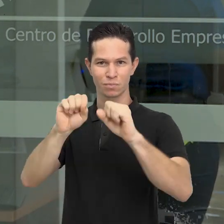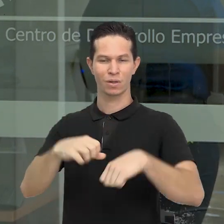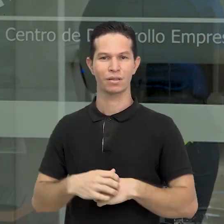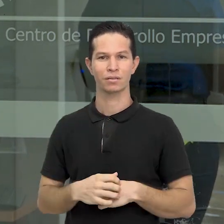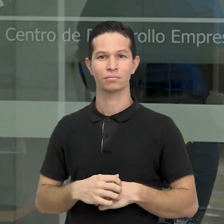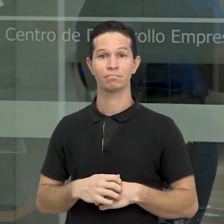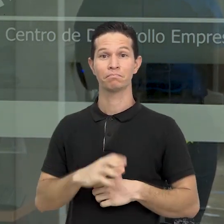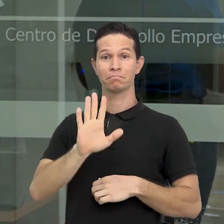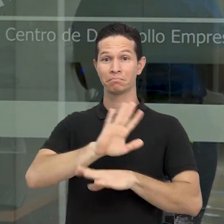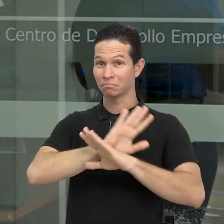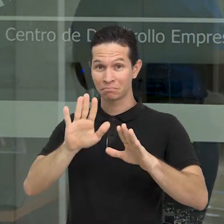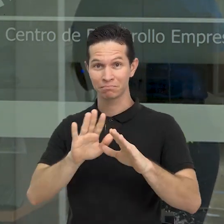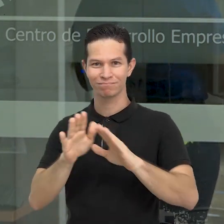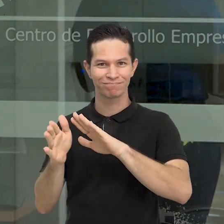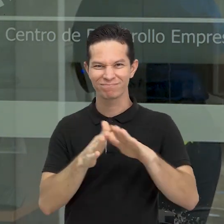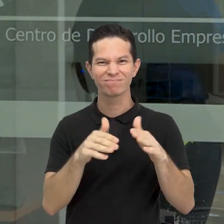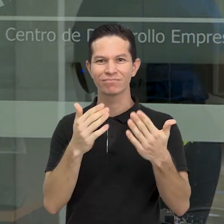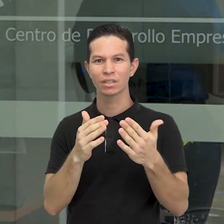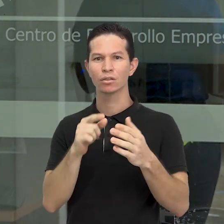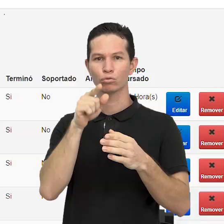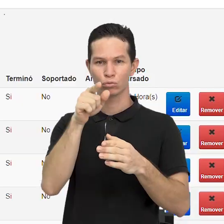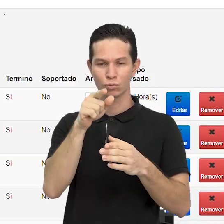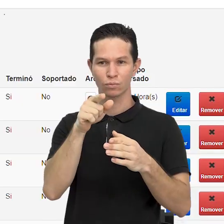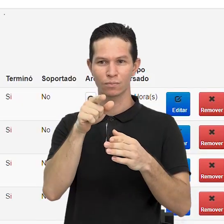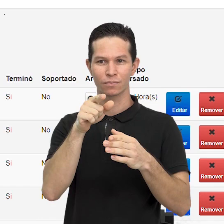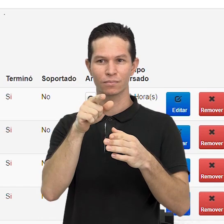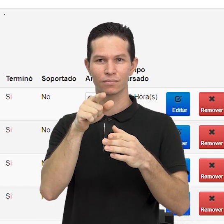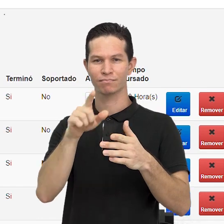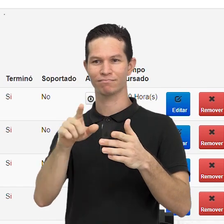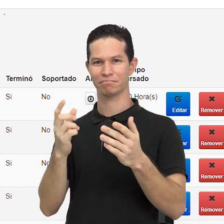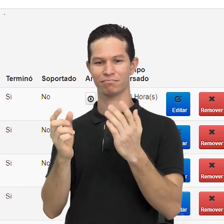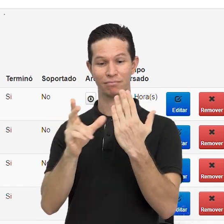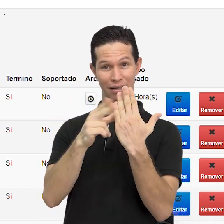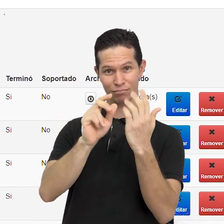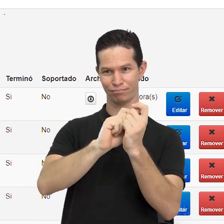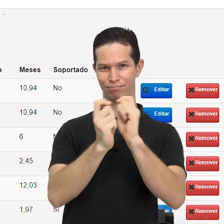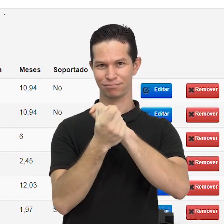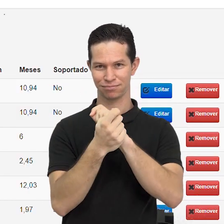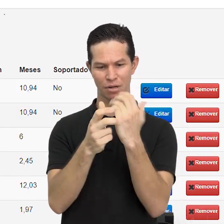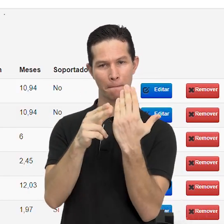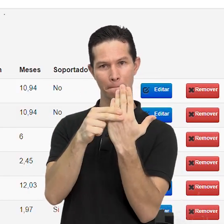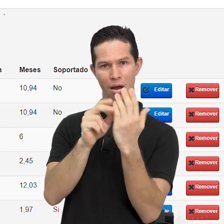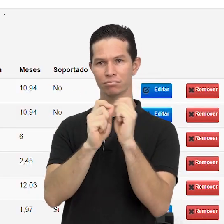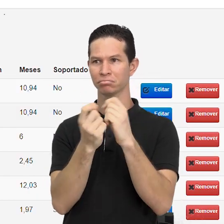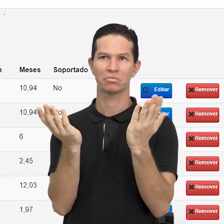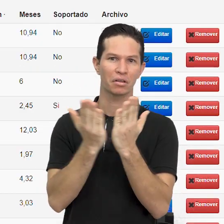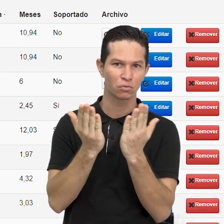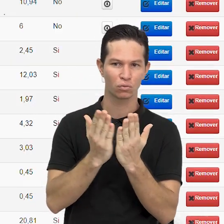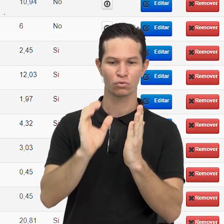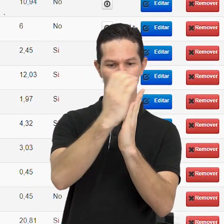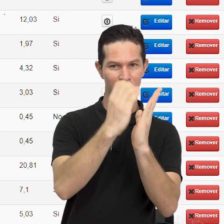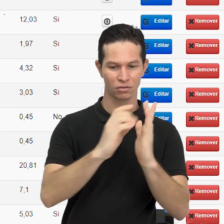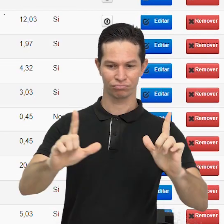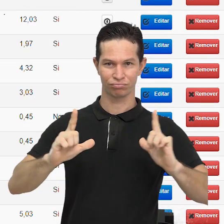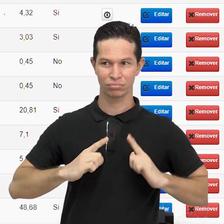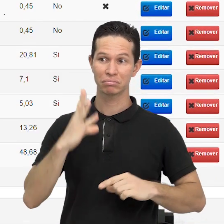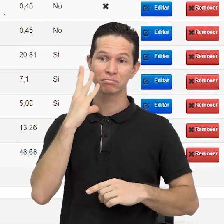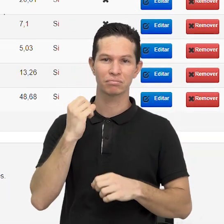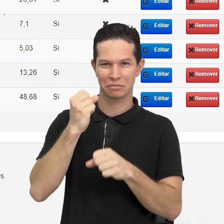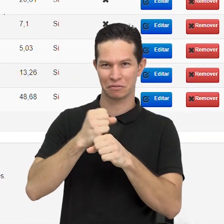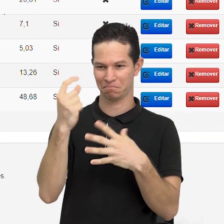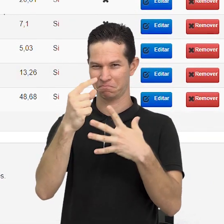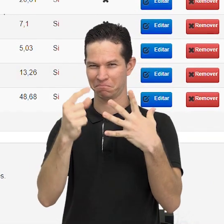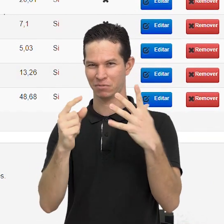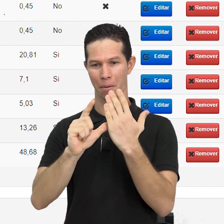en el sistema. El siguiente paso es subir en PDF los documentos como estudios,